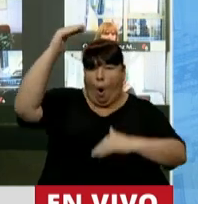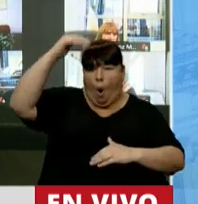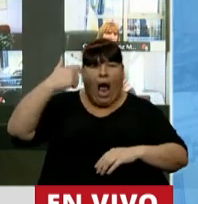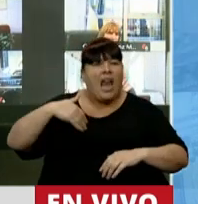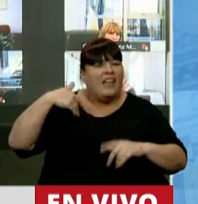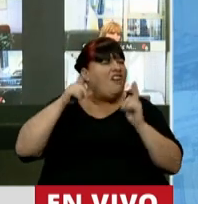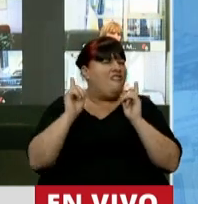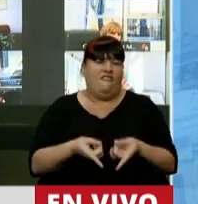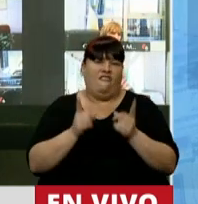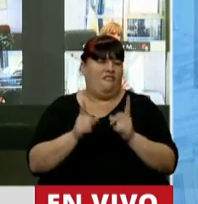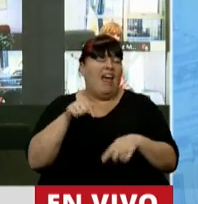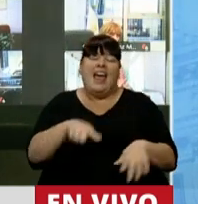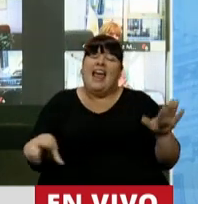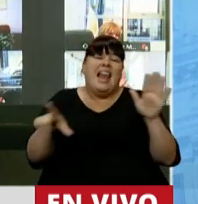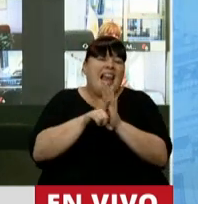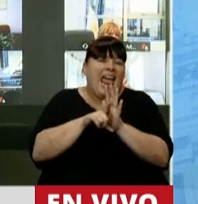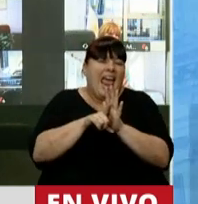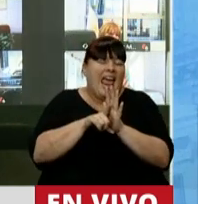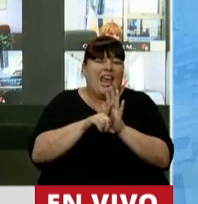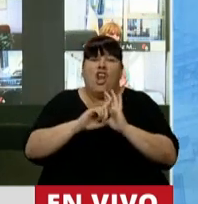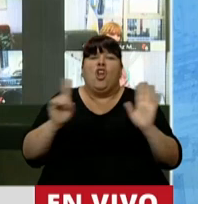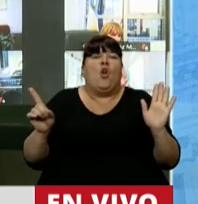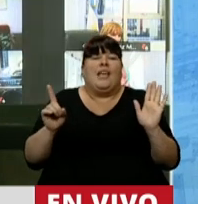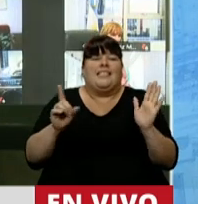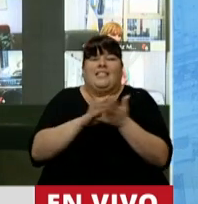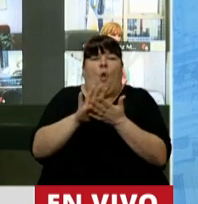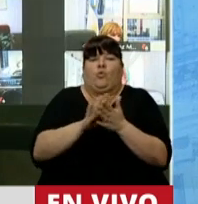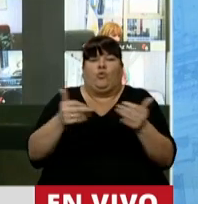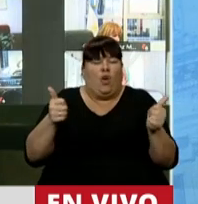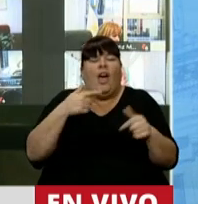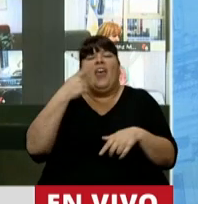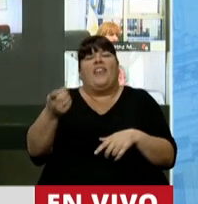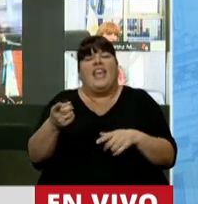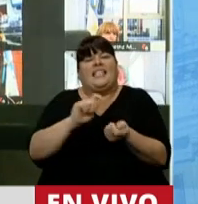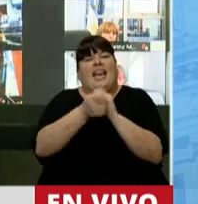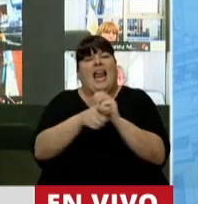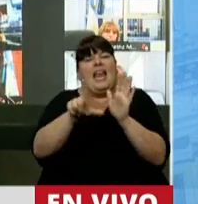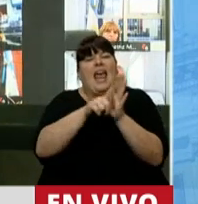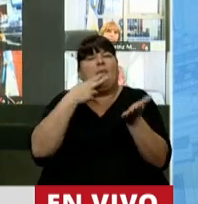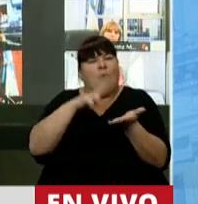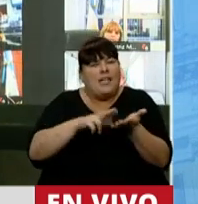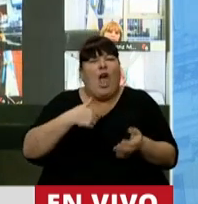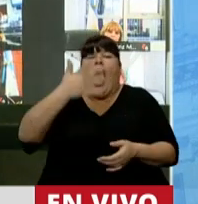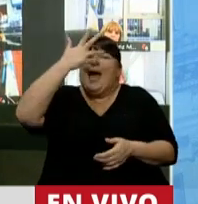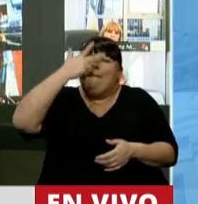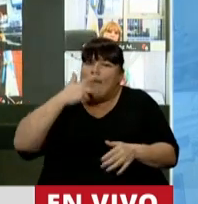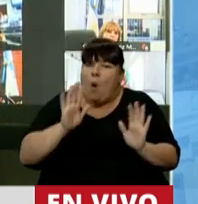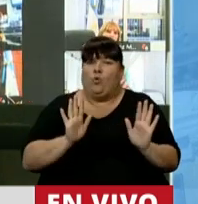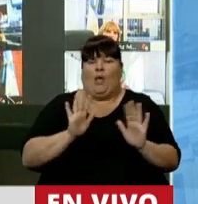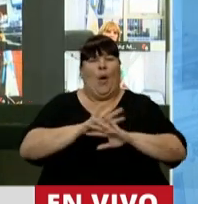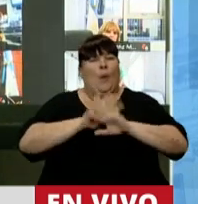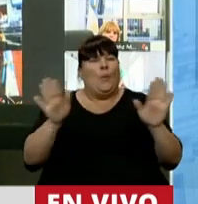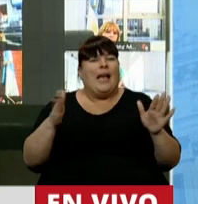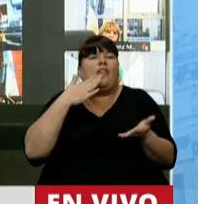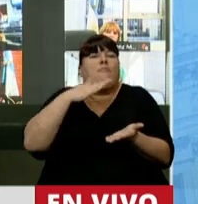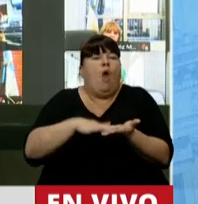Argentina continúa y esta ley no la toca en un ápice. Hablaban de la reforma tributaria. A mí me encantaría que deje